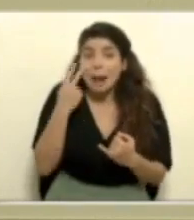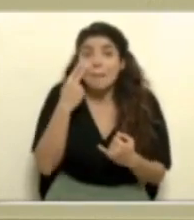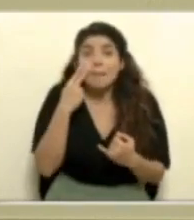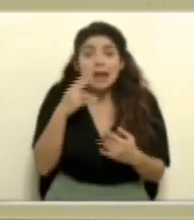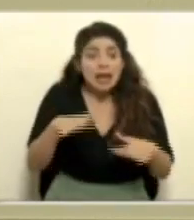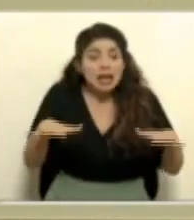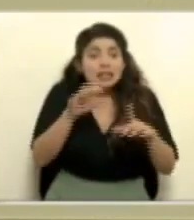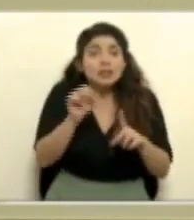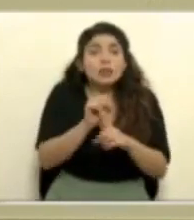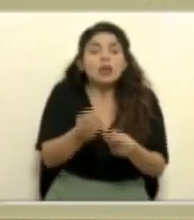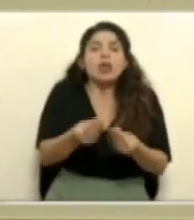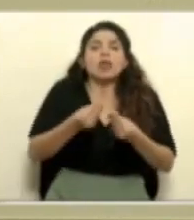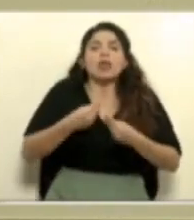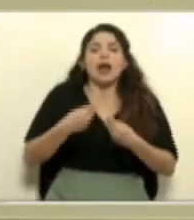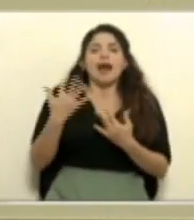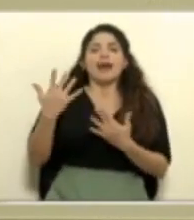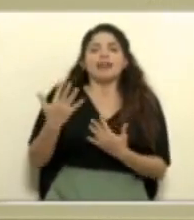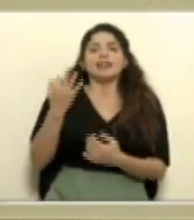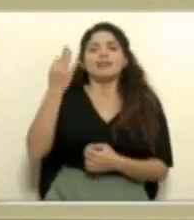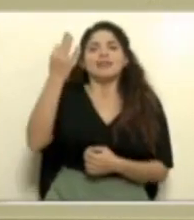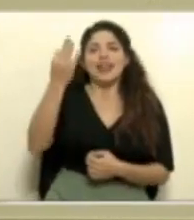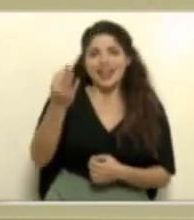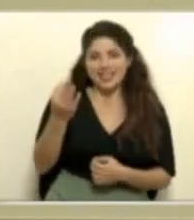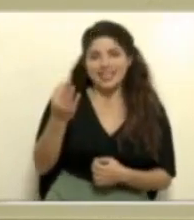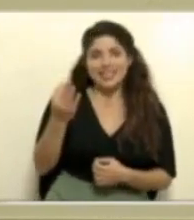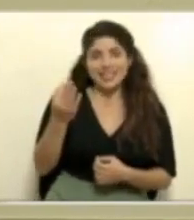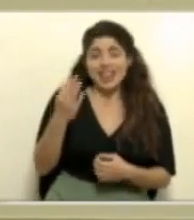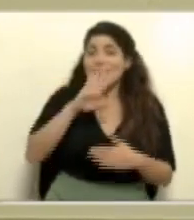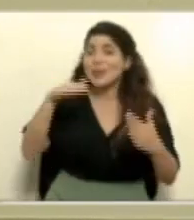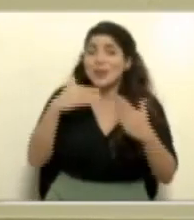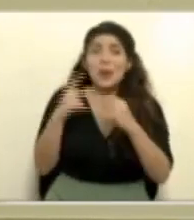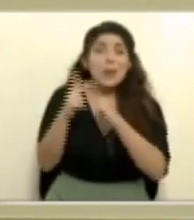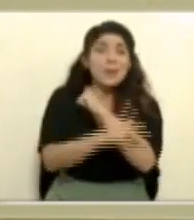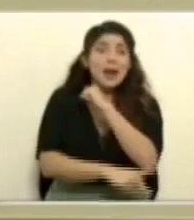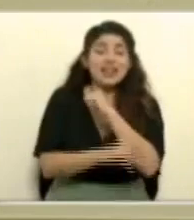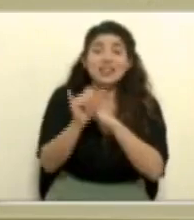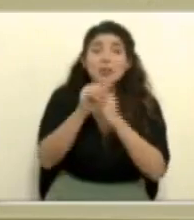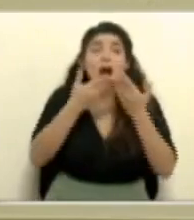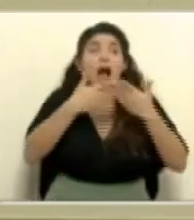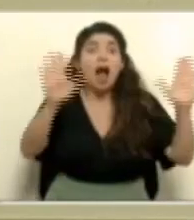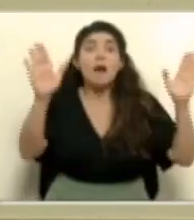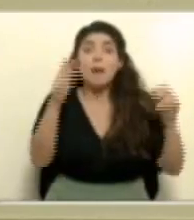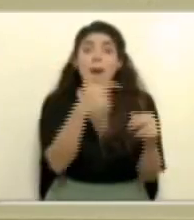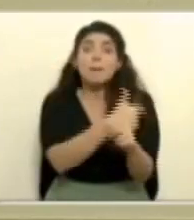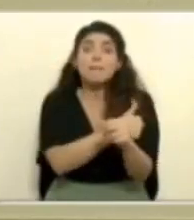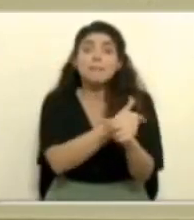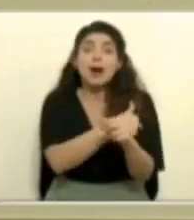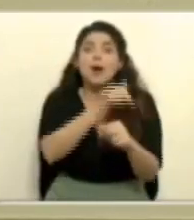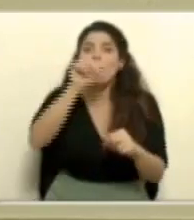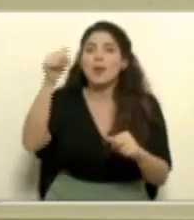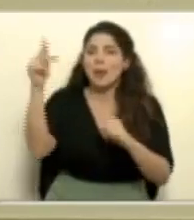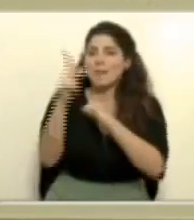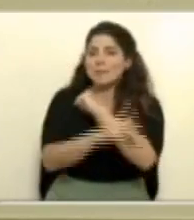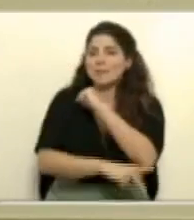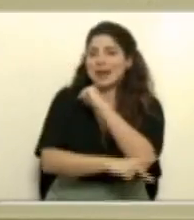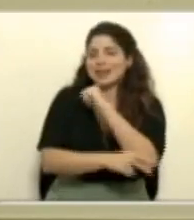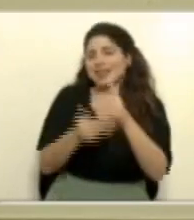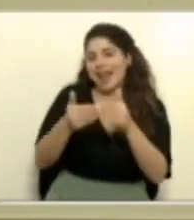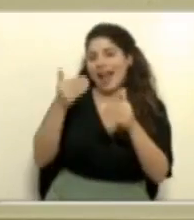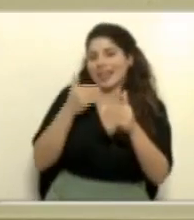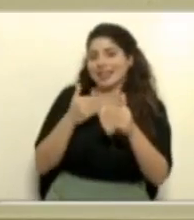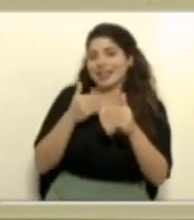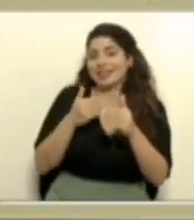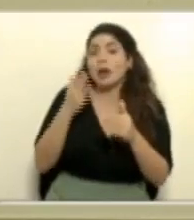esperanza, esto ha pasado básicamente en todos los países cuando ya abren la vacunación, que sabemos que otros países lo han hecho antes,